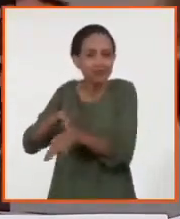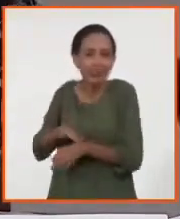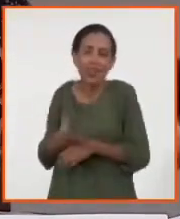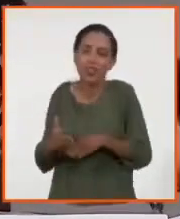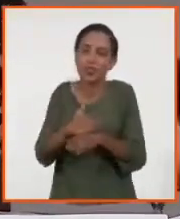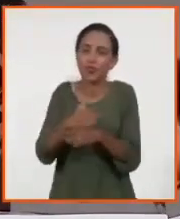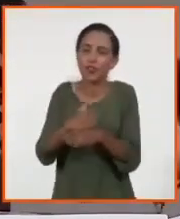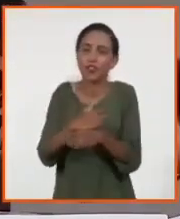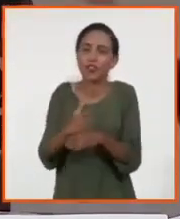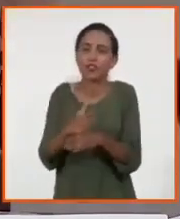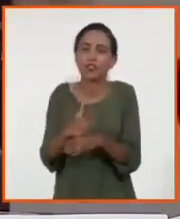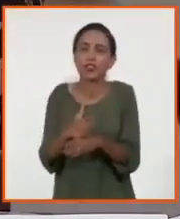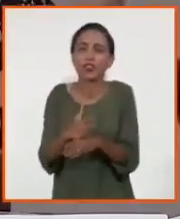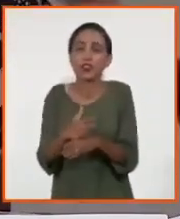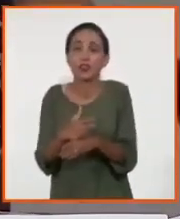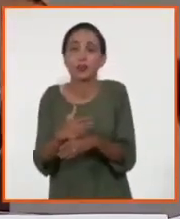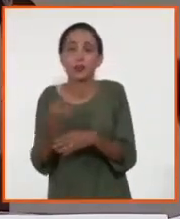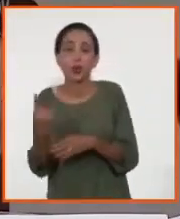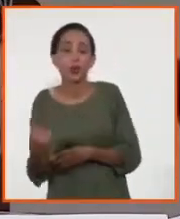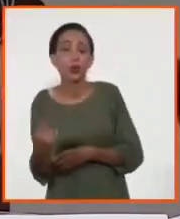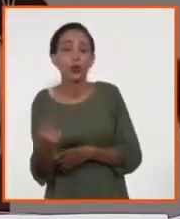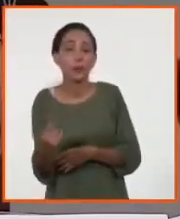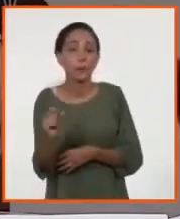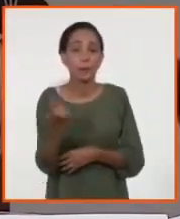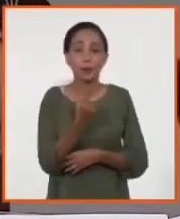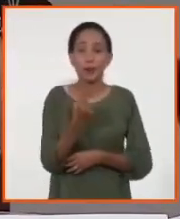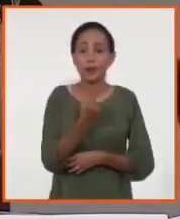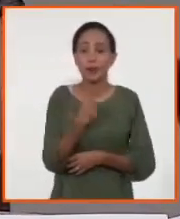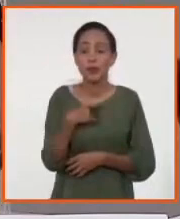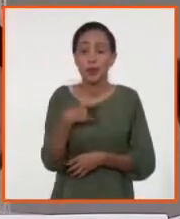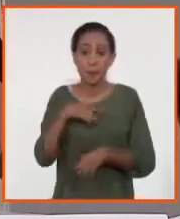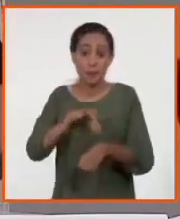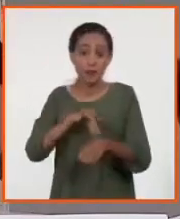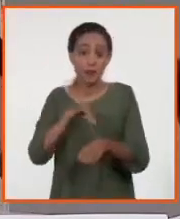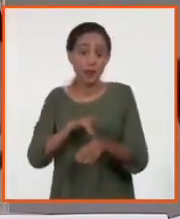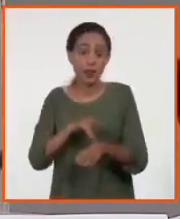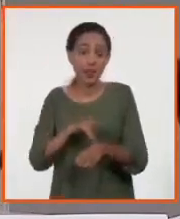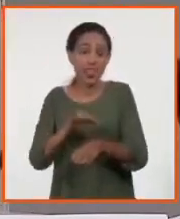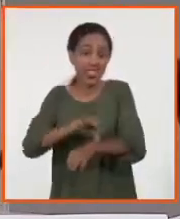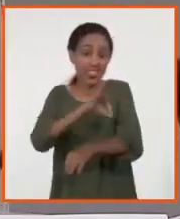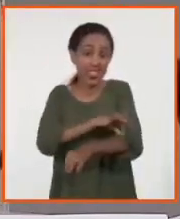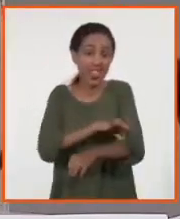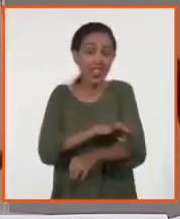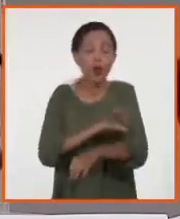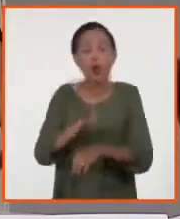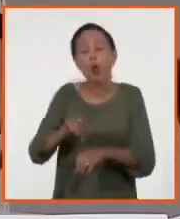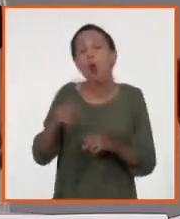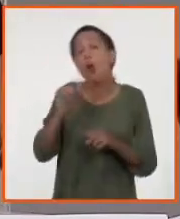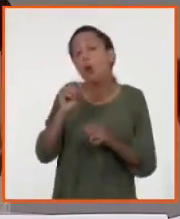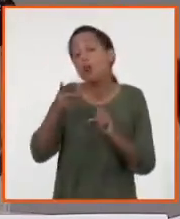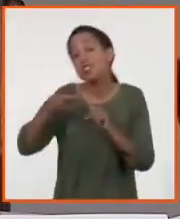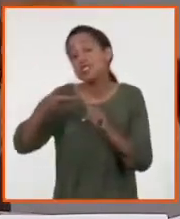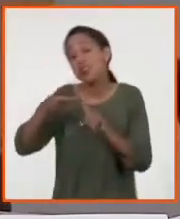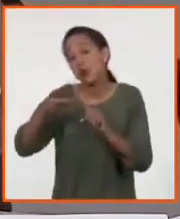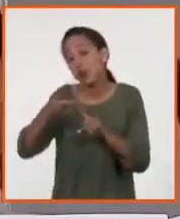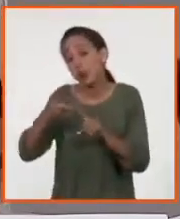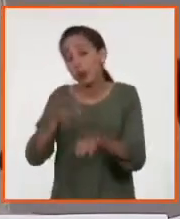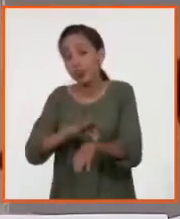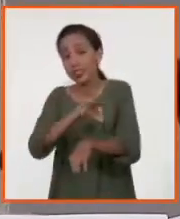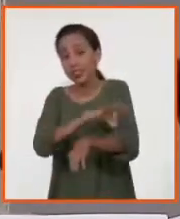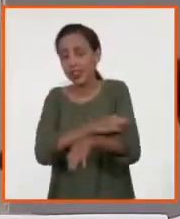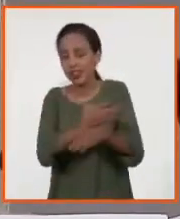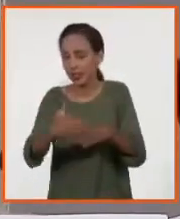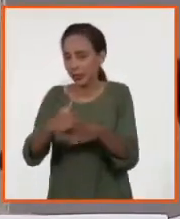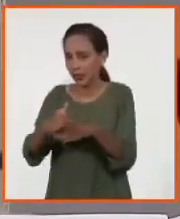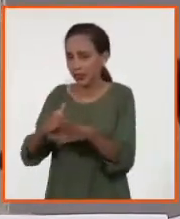entre una infección primaria, por primera vez me infecté con un dengue, o una secundaria, por segunda vez sufro un dengue diferente